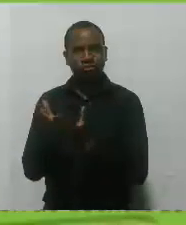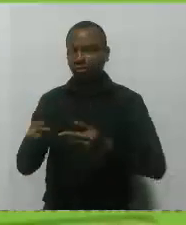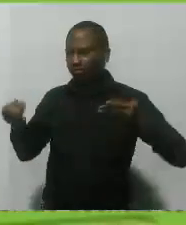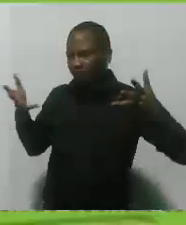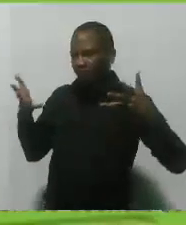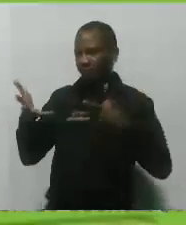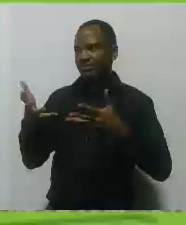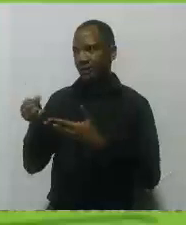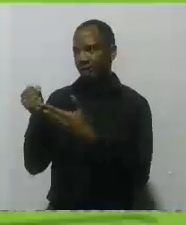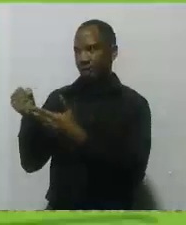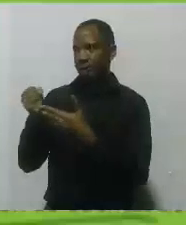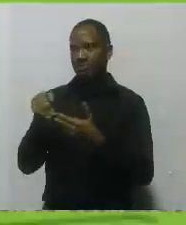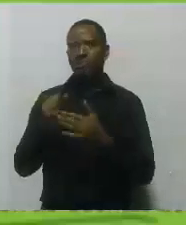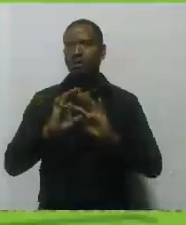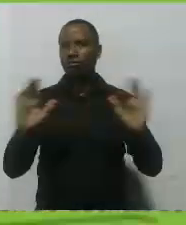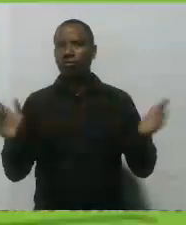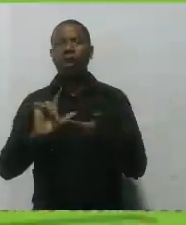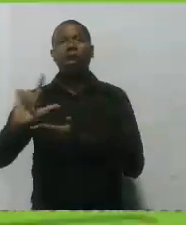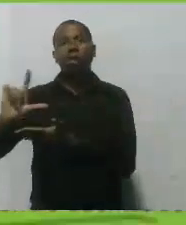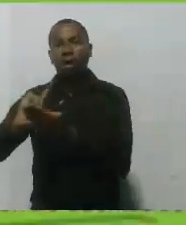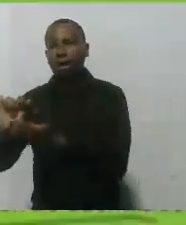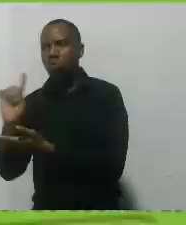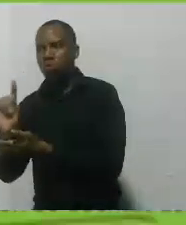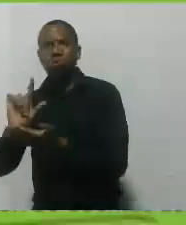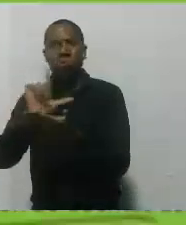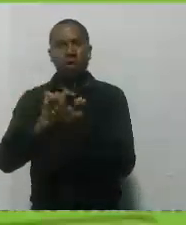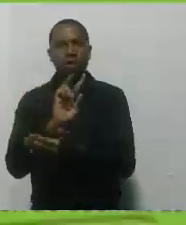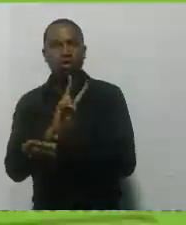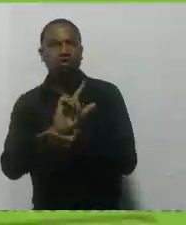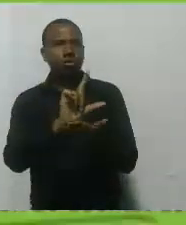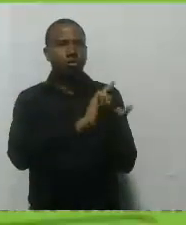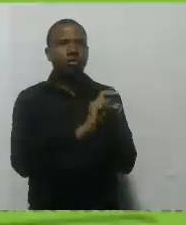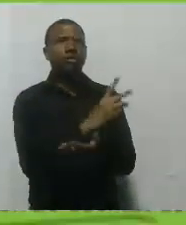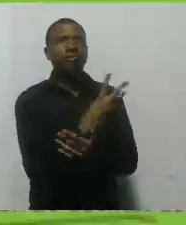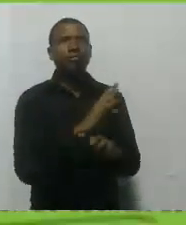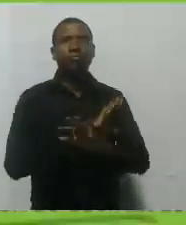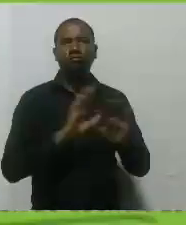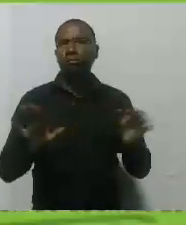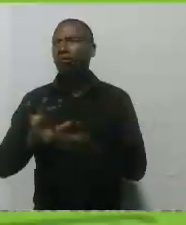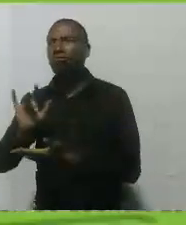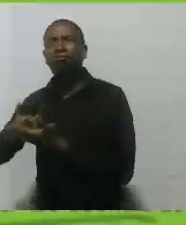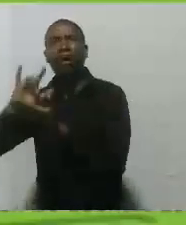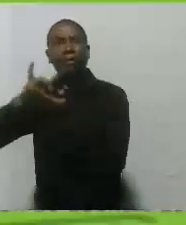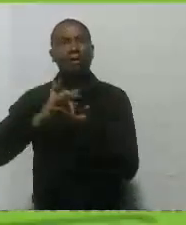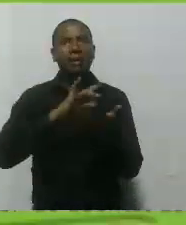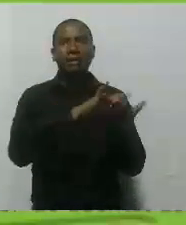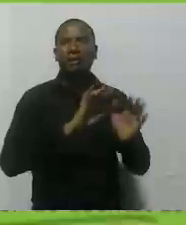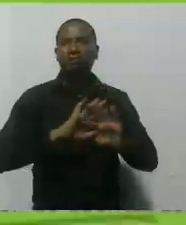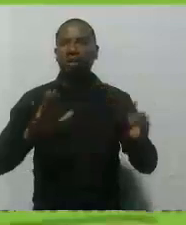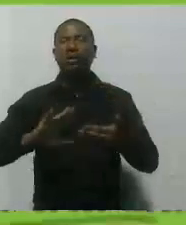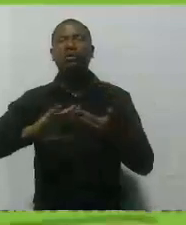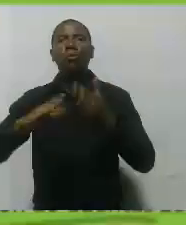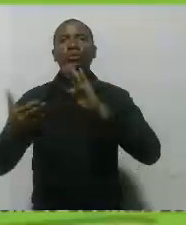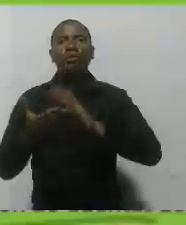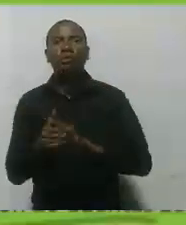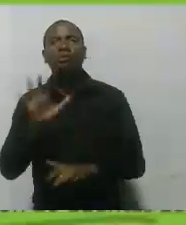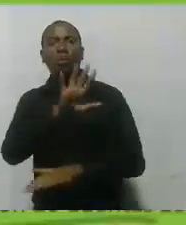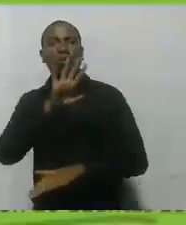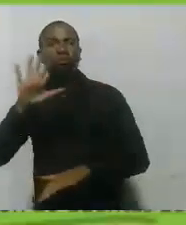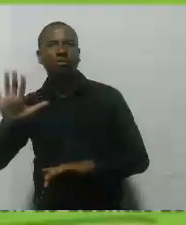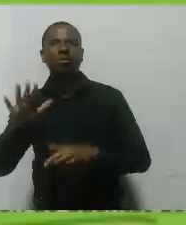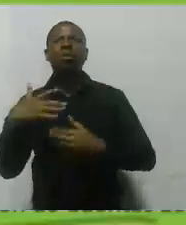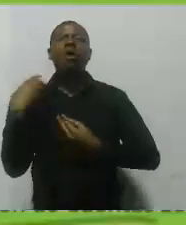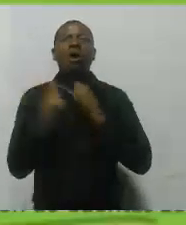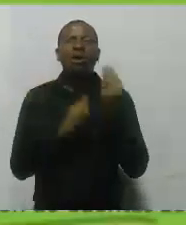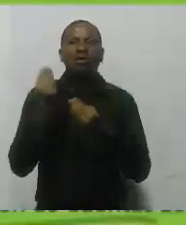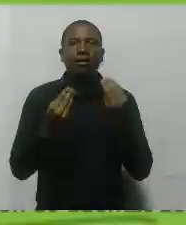llegando a las tres localidades del distrito, a 55 comunidades a través de 75